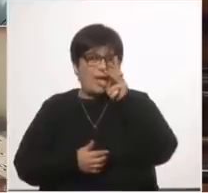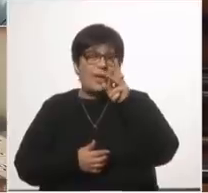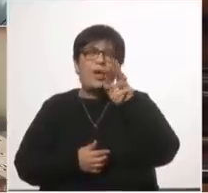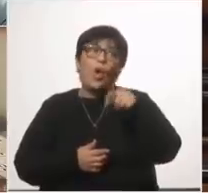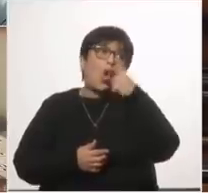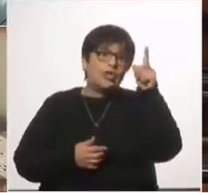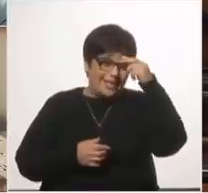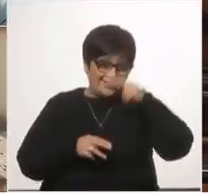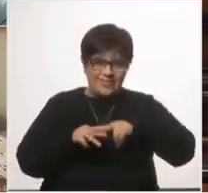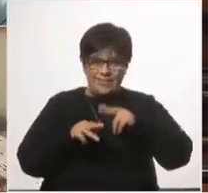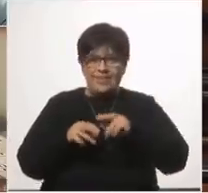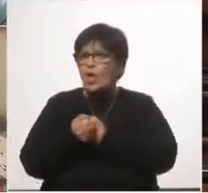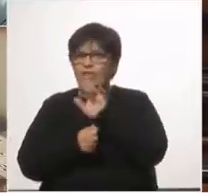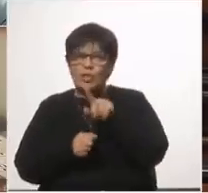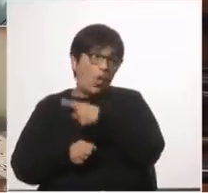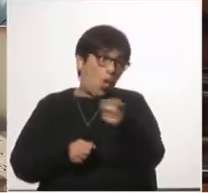COVID